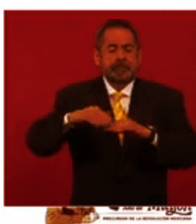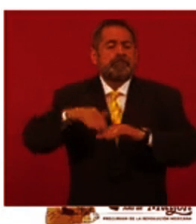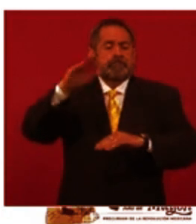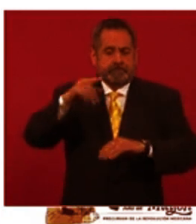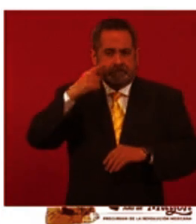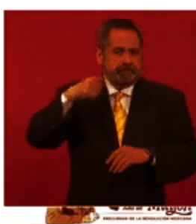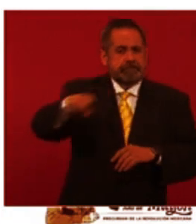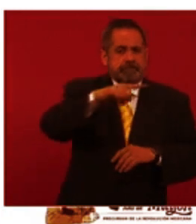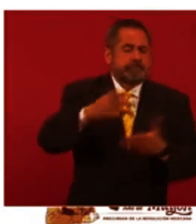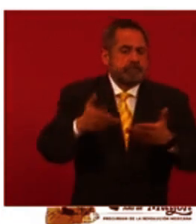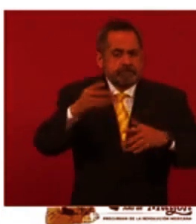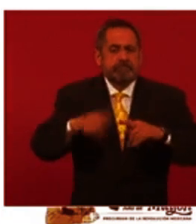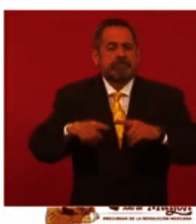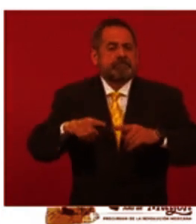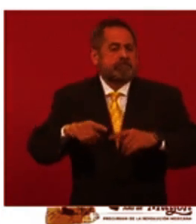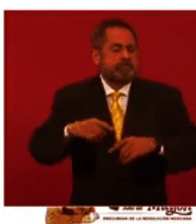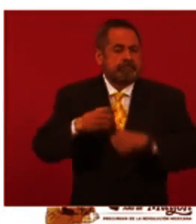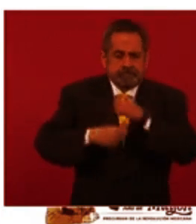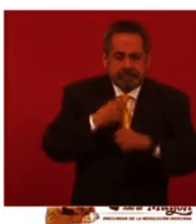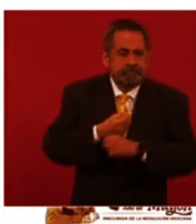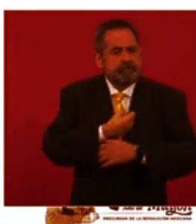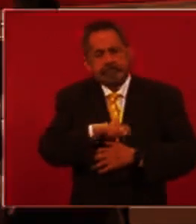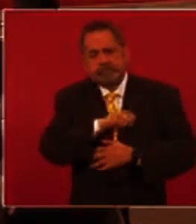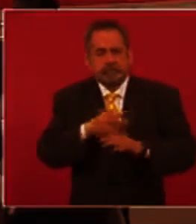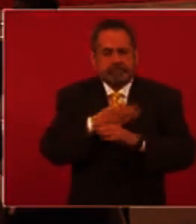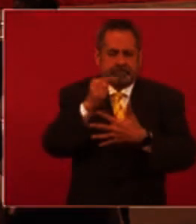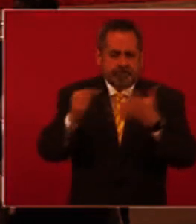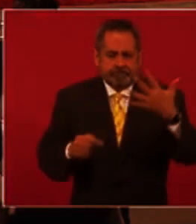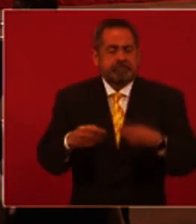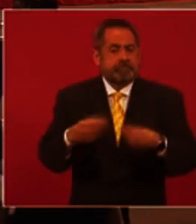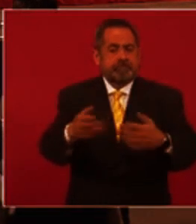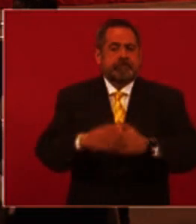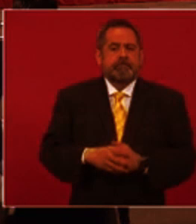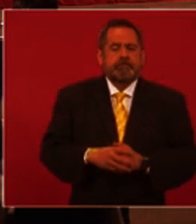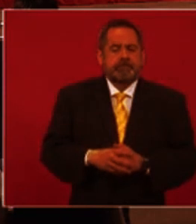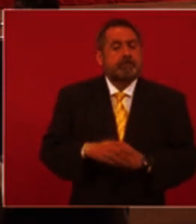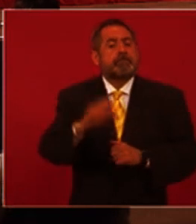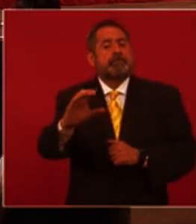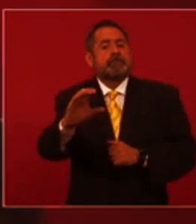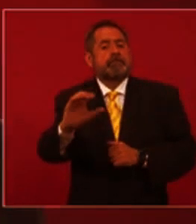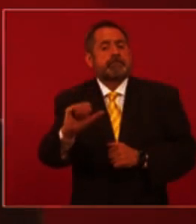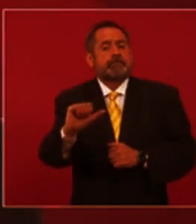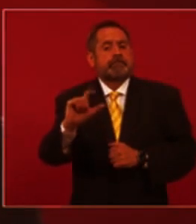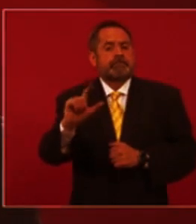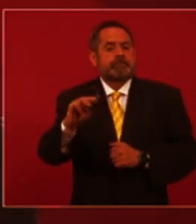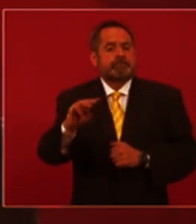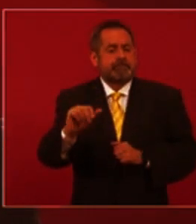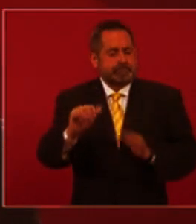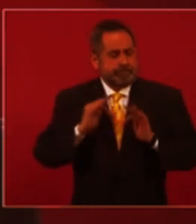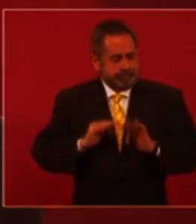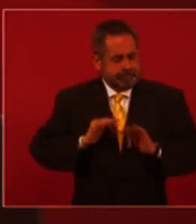quien, según su edad, según su condición de salud previa. Mantengamos la calma, atendamos a